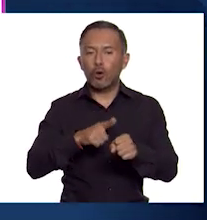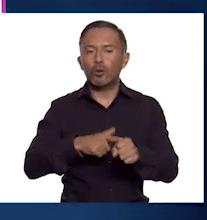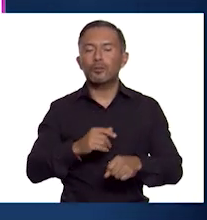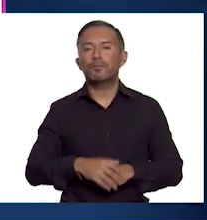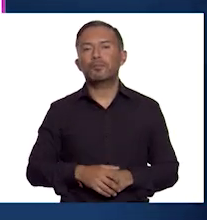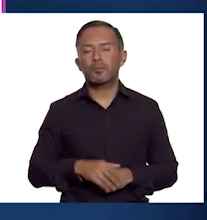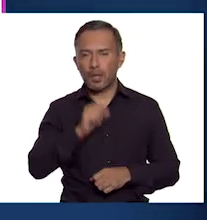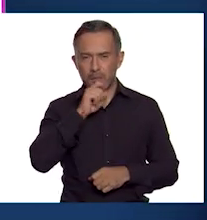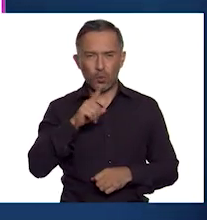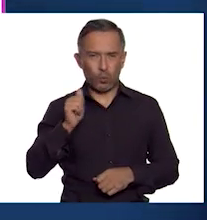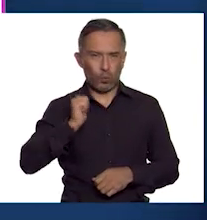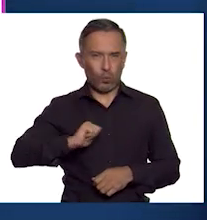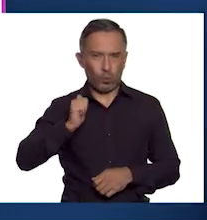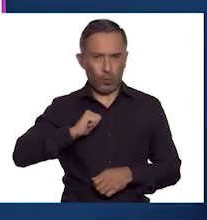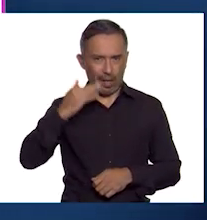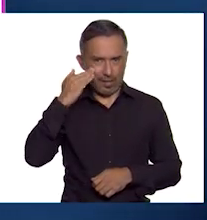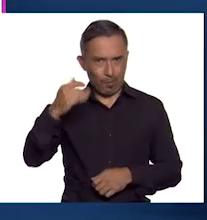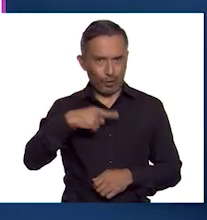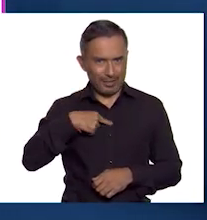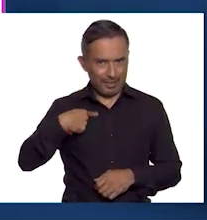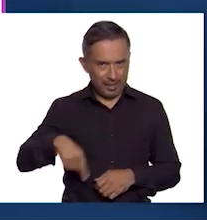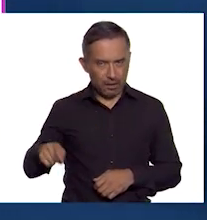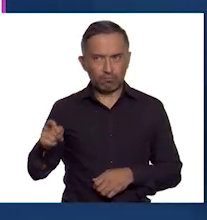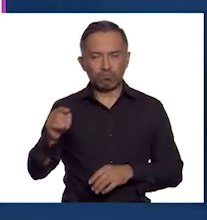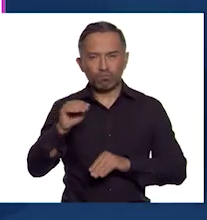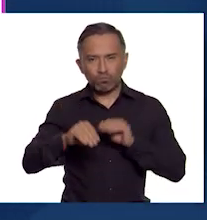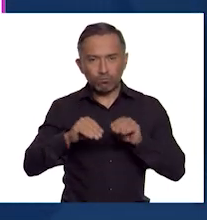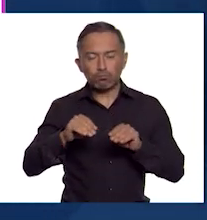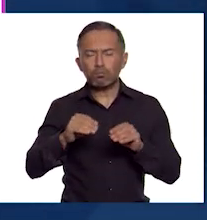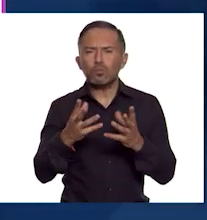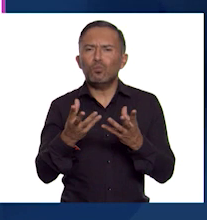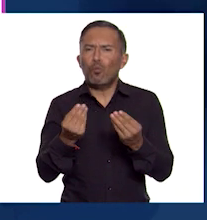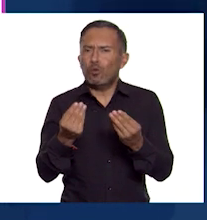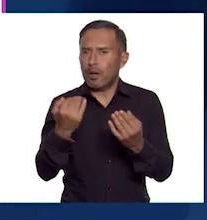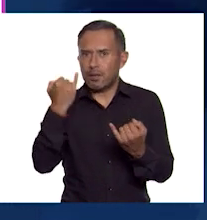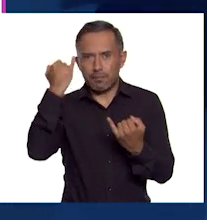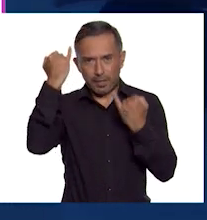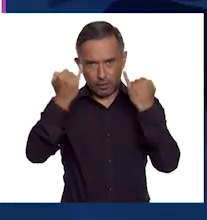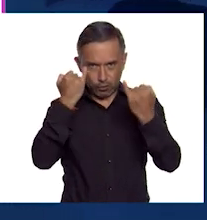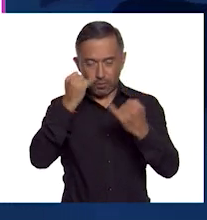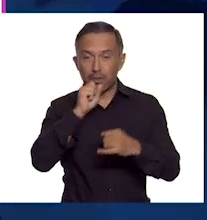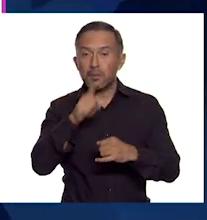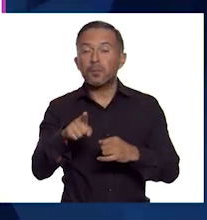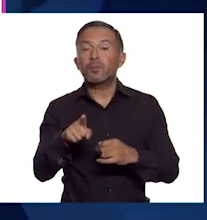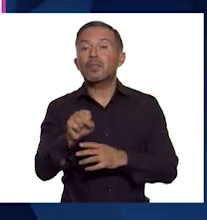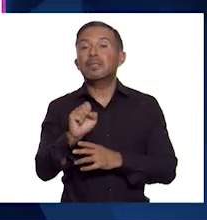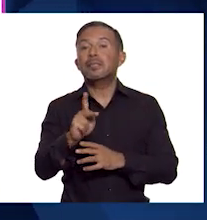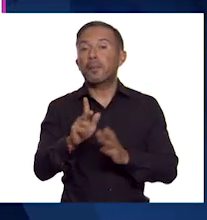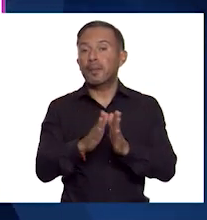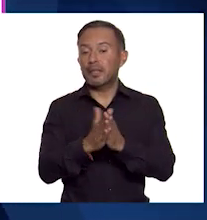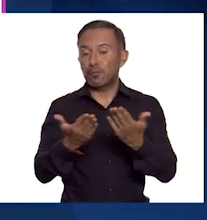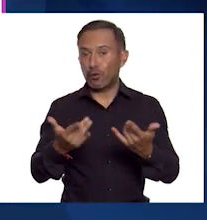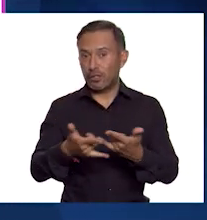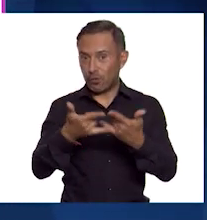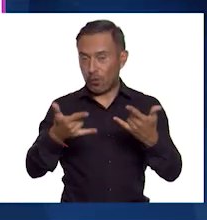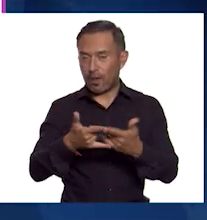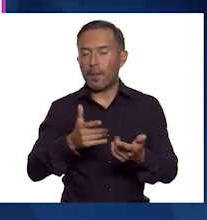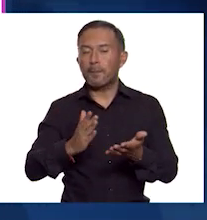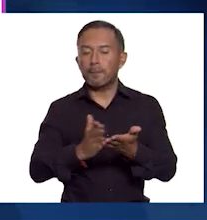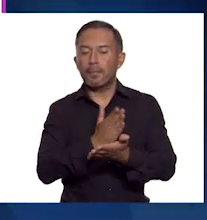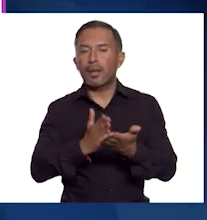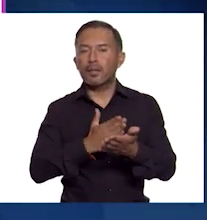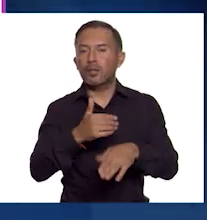civilización china, mucha imaginación, y nuestro libro de texto de historia en la página